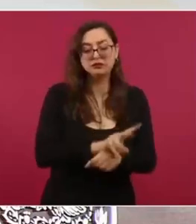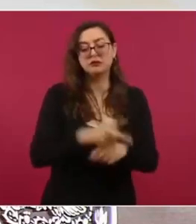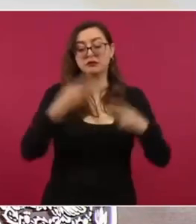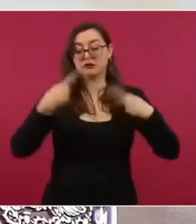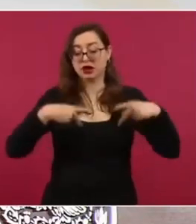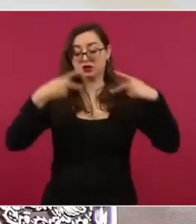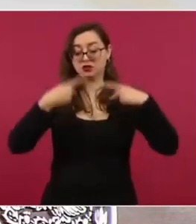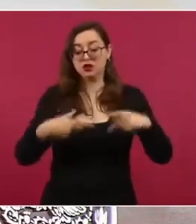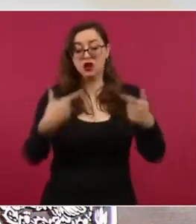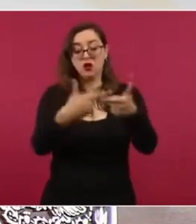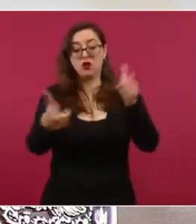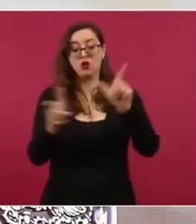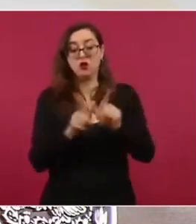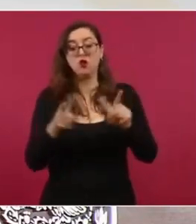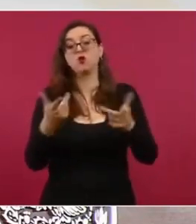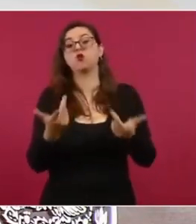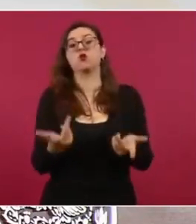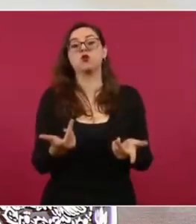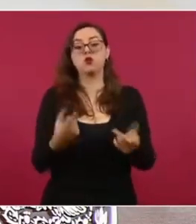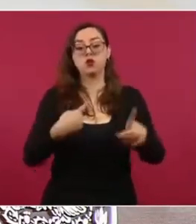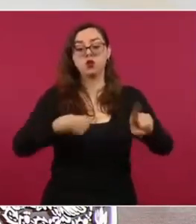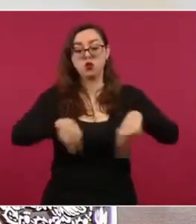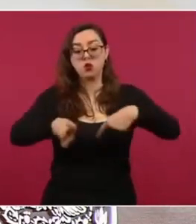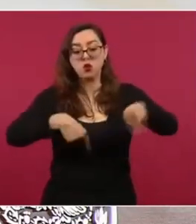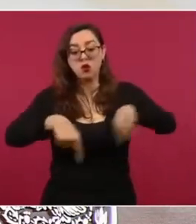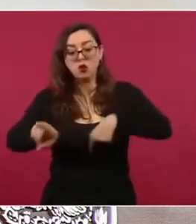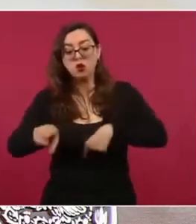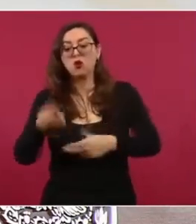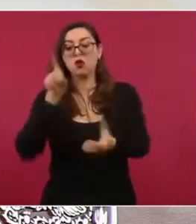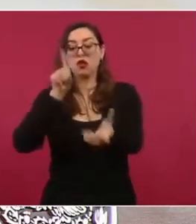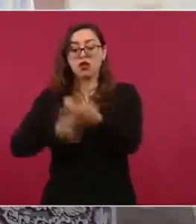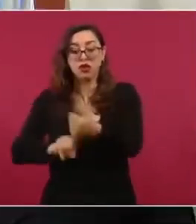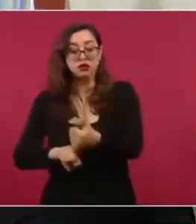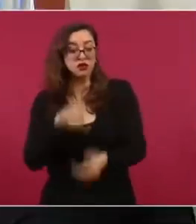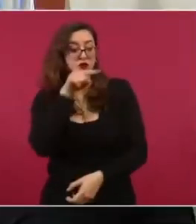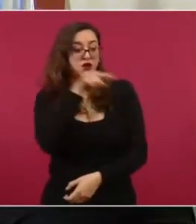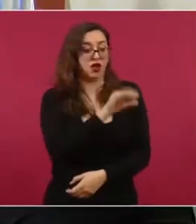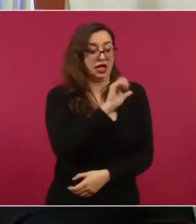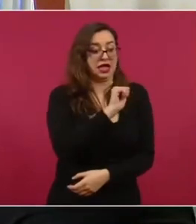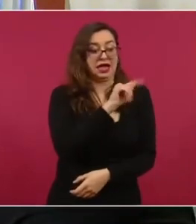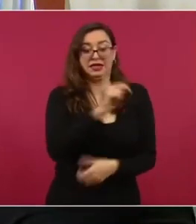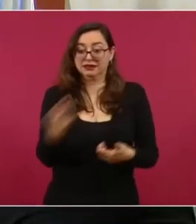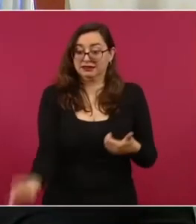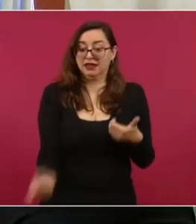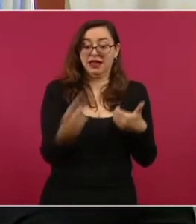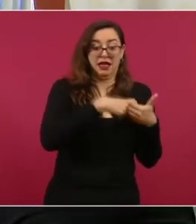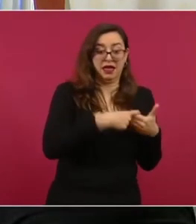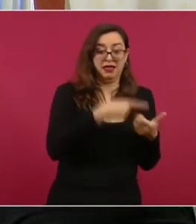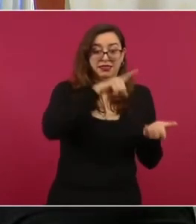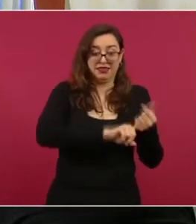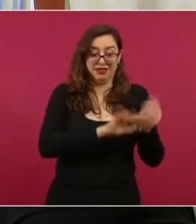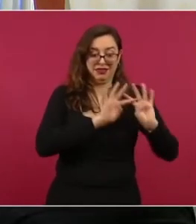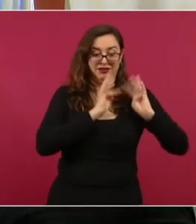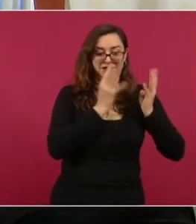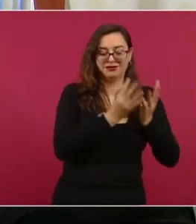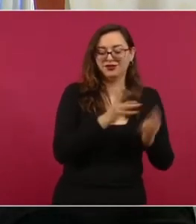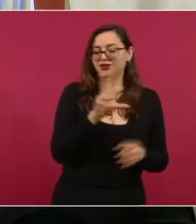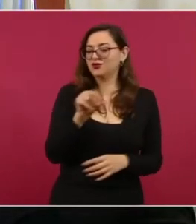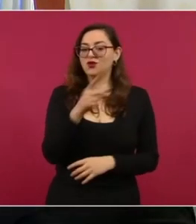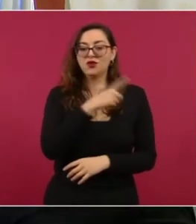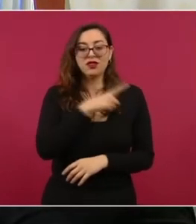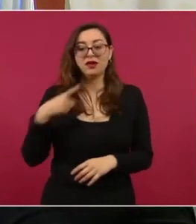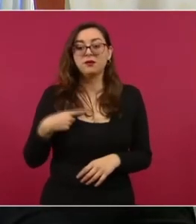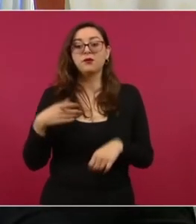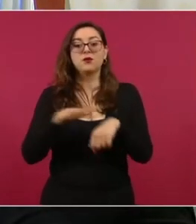deportivo sea presidente o consejero de esta institución. El CAT debe de abrir carpetas de